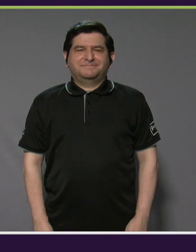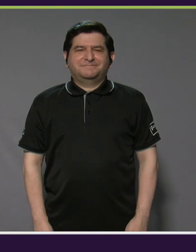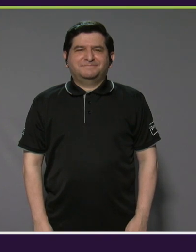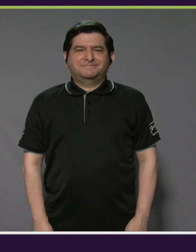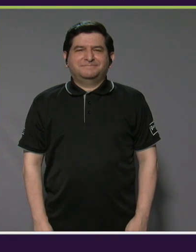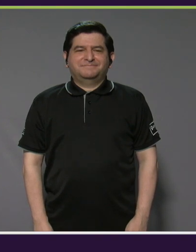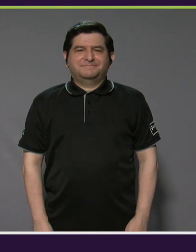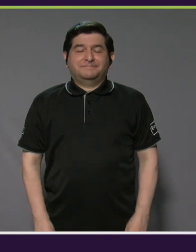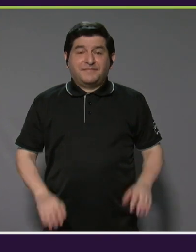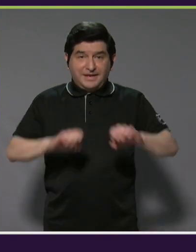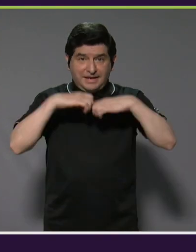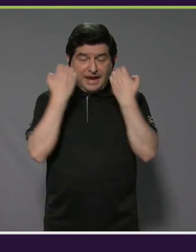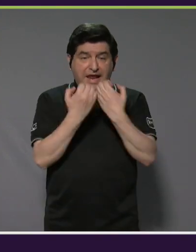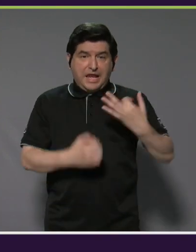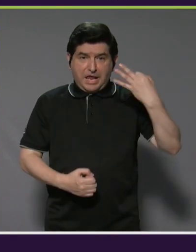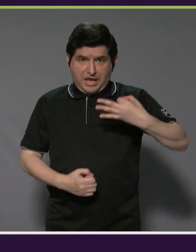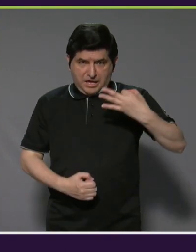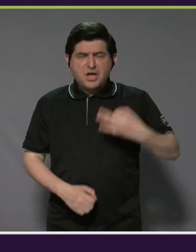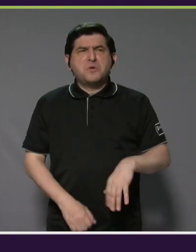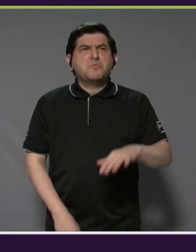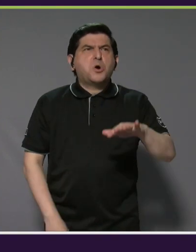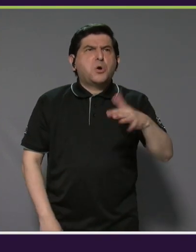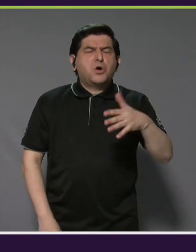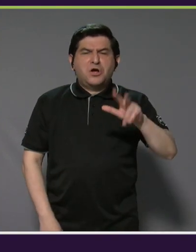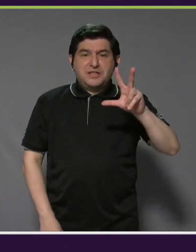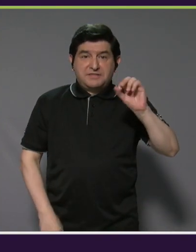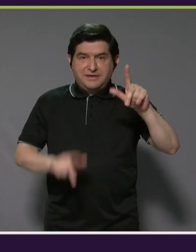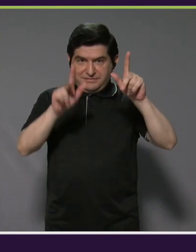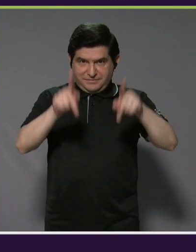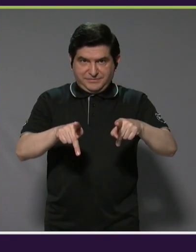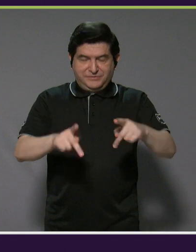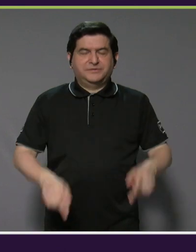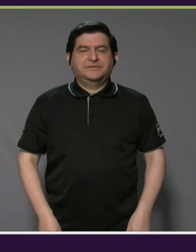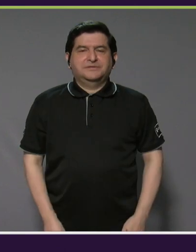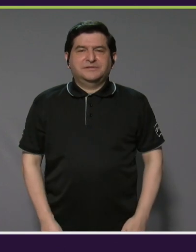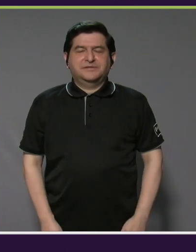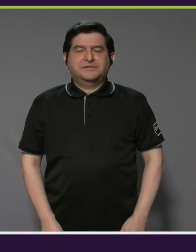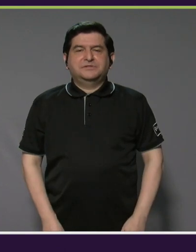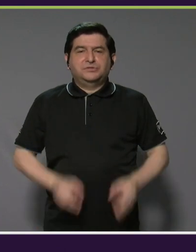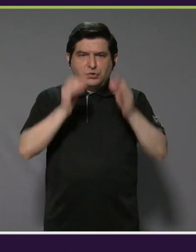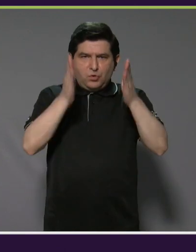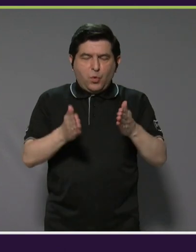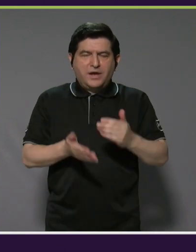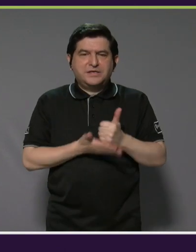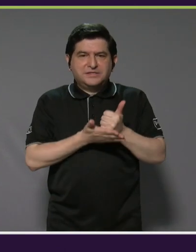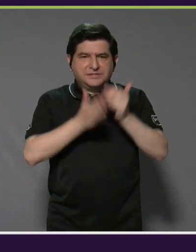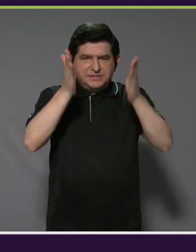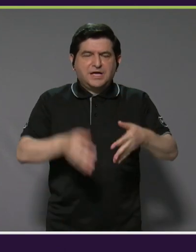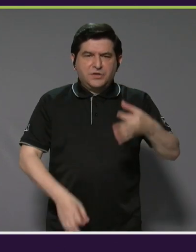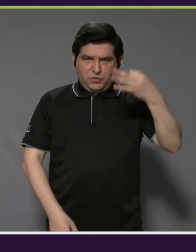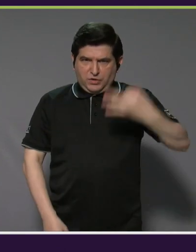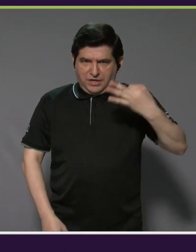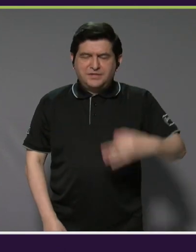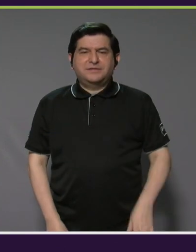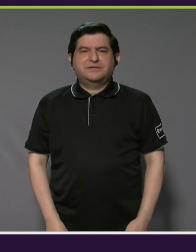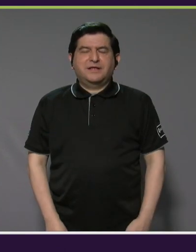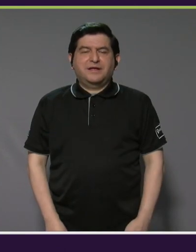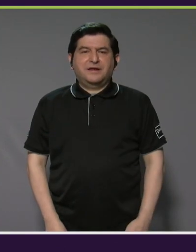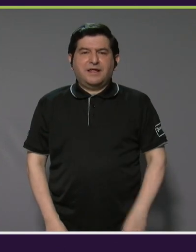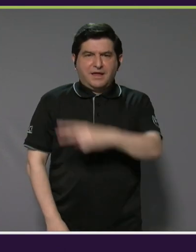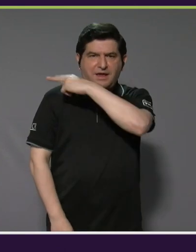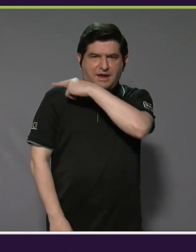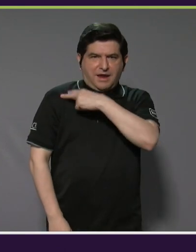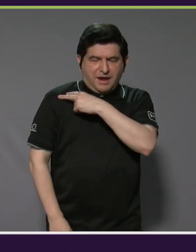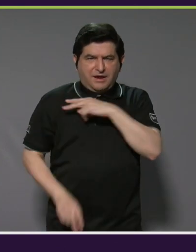El estafo oficial lo conforman aproximadamente 30 personas, entre jueces, colaboradores oficiales, el beach marshal,